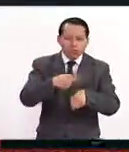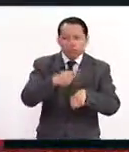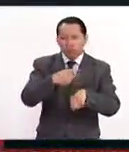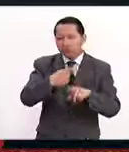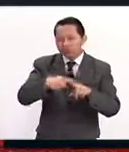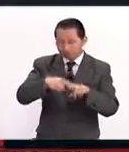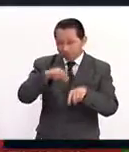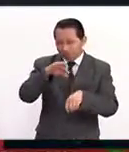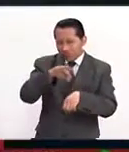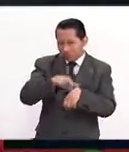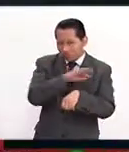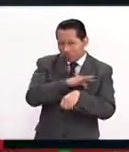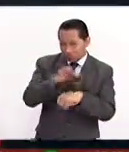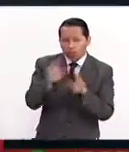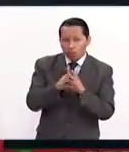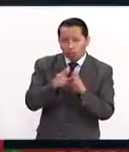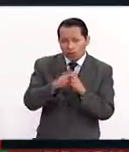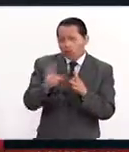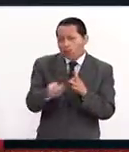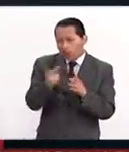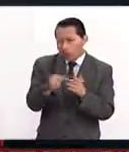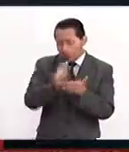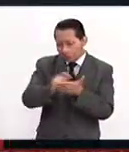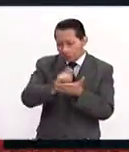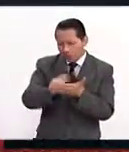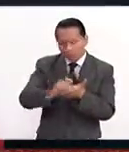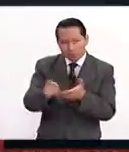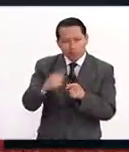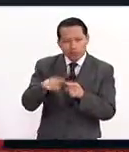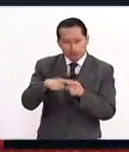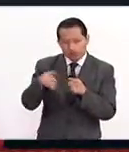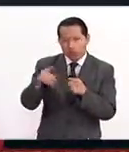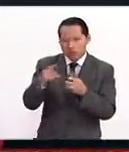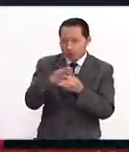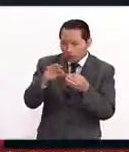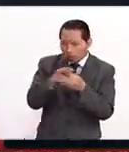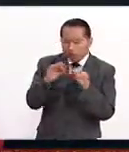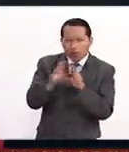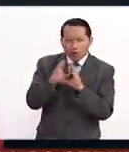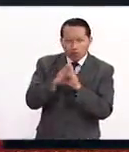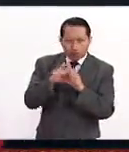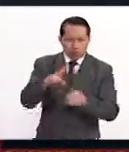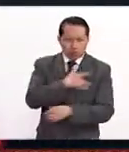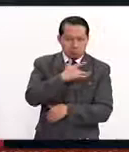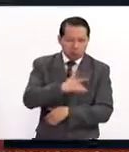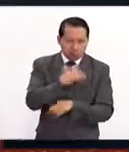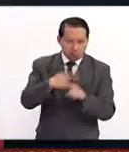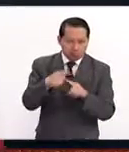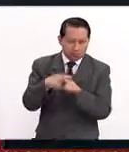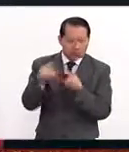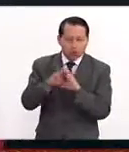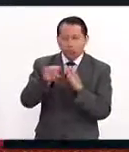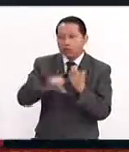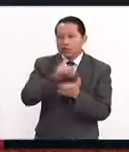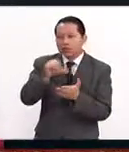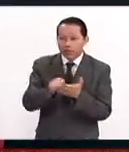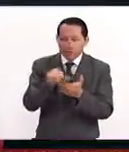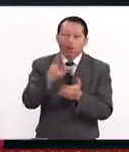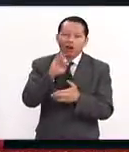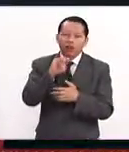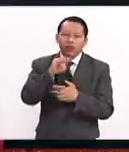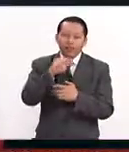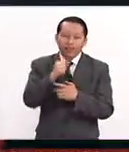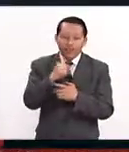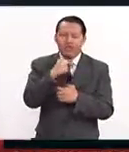cuestionarios hacen una serie de señalamientos en relación a sus síntomas. Esto es a través del Centro de Foniatría y Audiología.